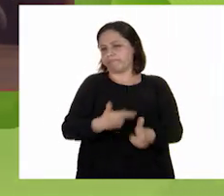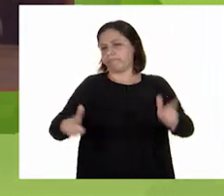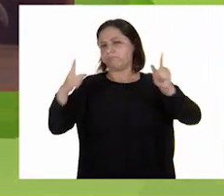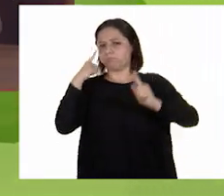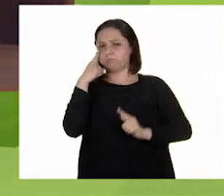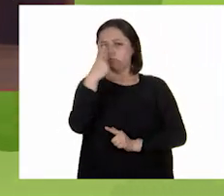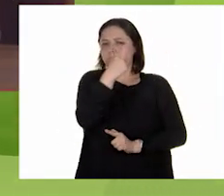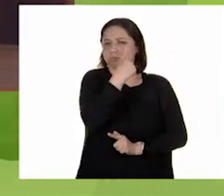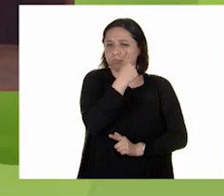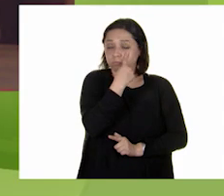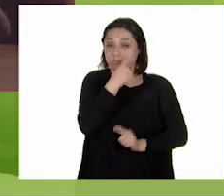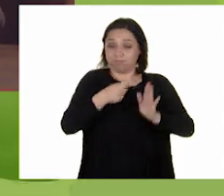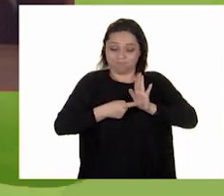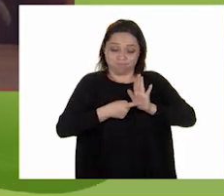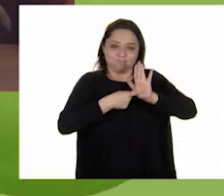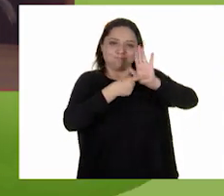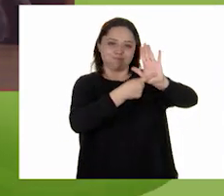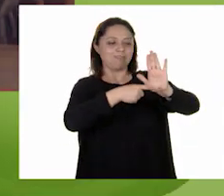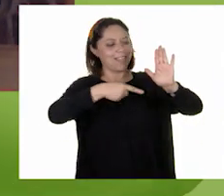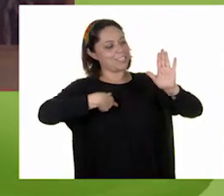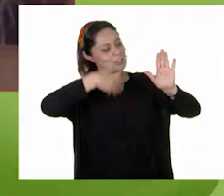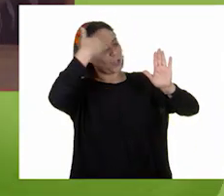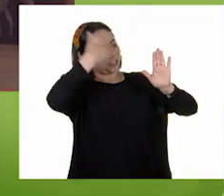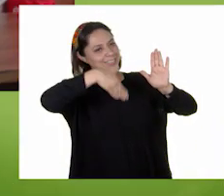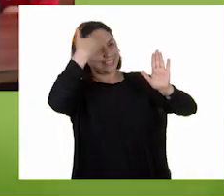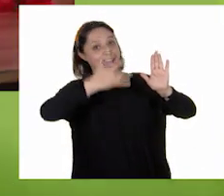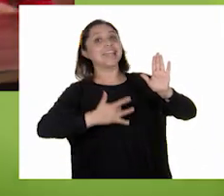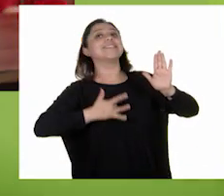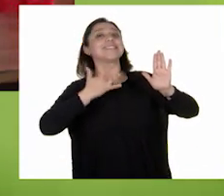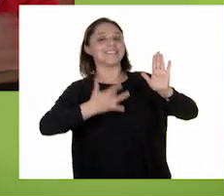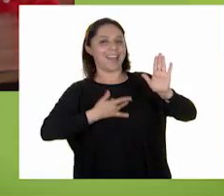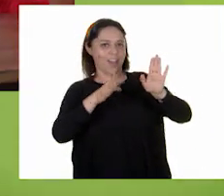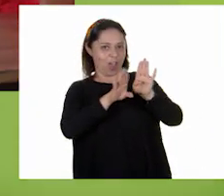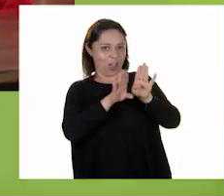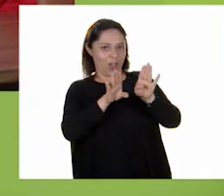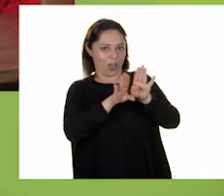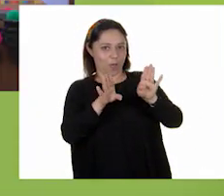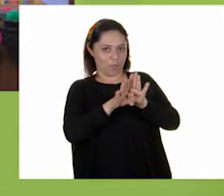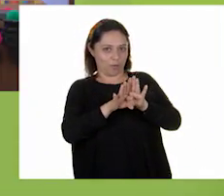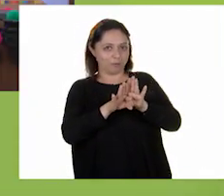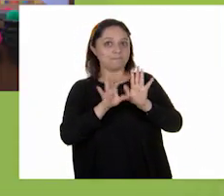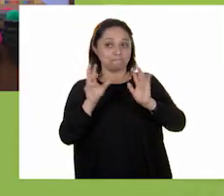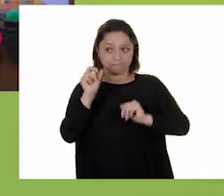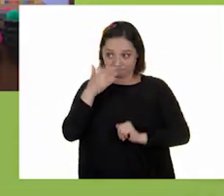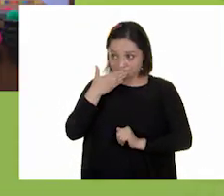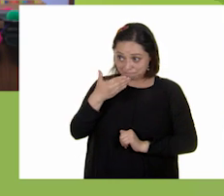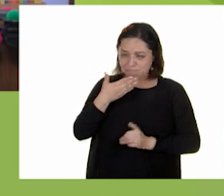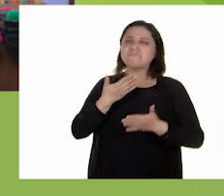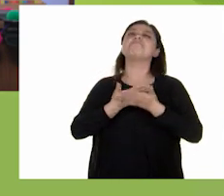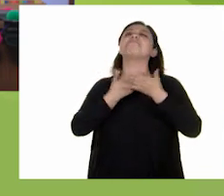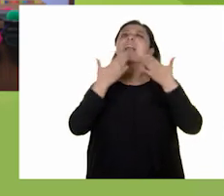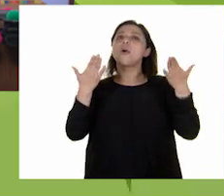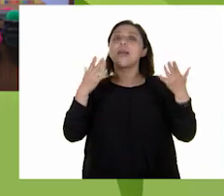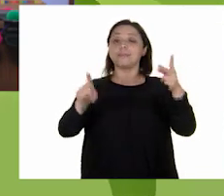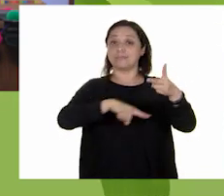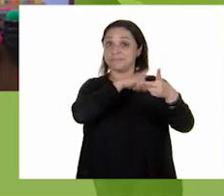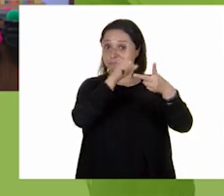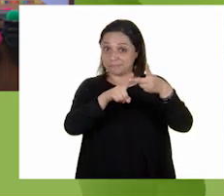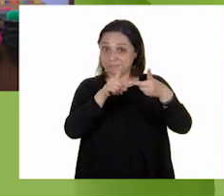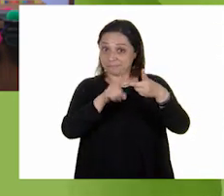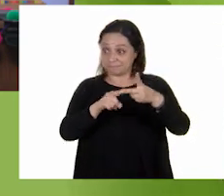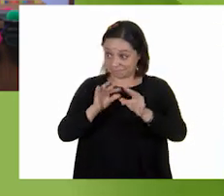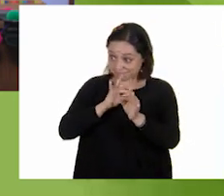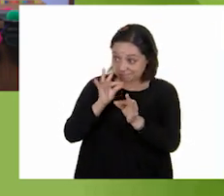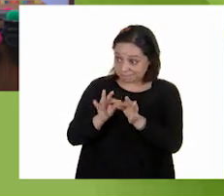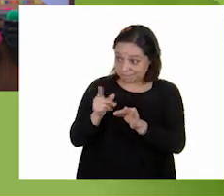reflejara lo que sabíamos y cómo nos sentíamos. Muy bien. ¿Y ahora qué sigue? Misión dos. ¿Están listos?